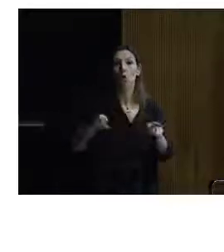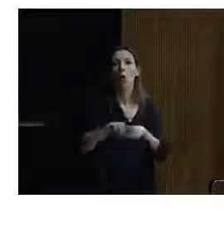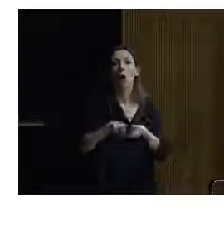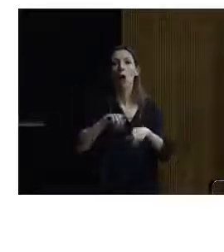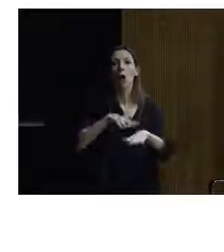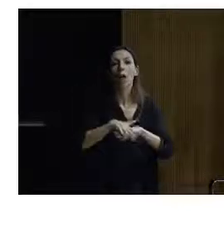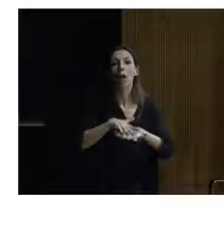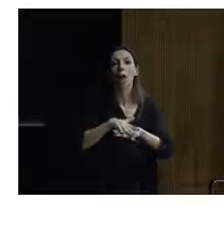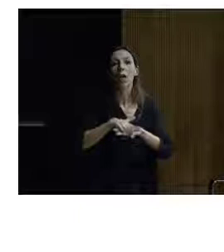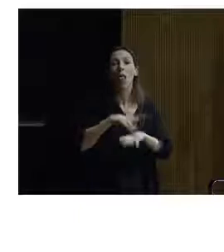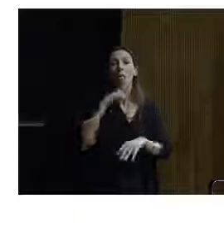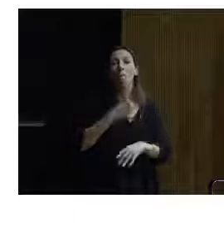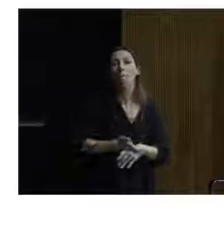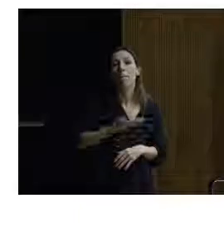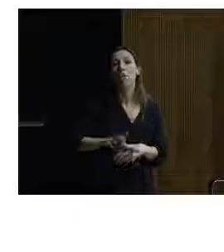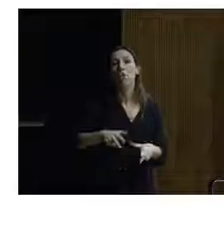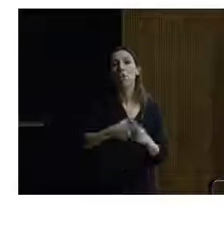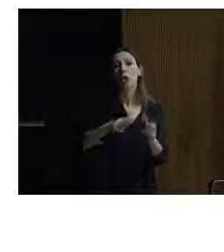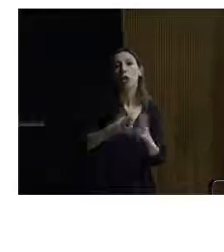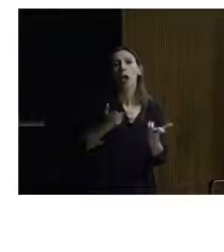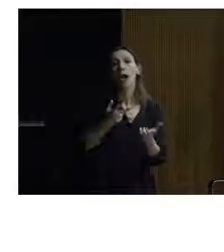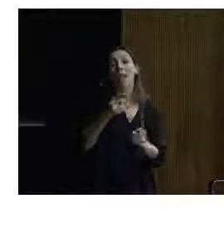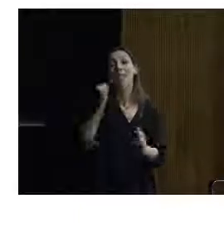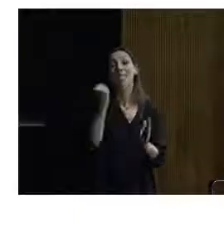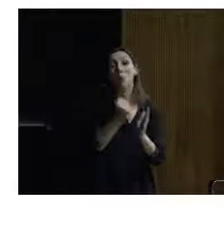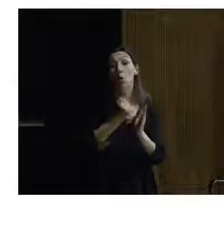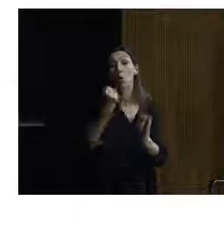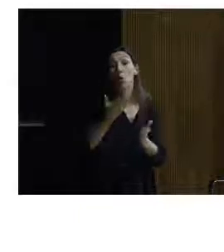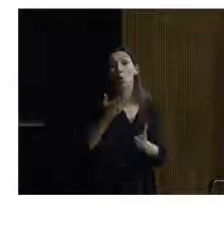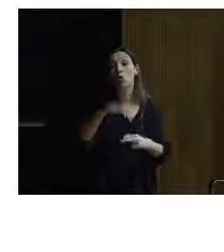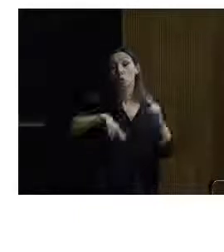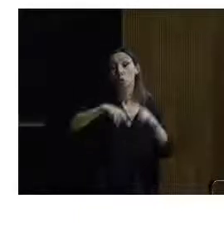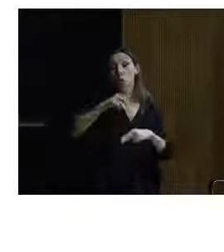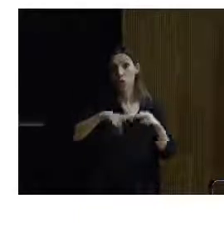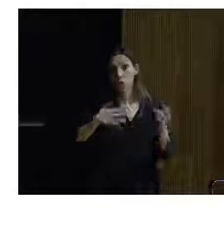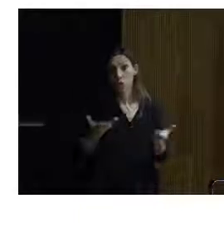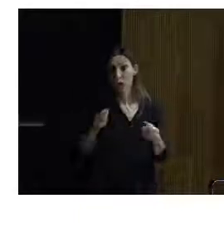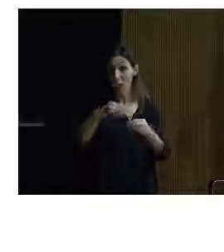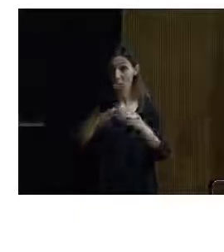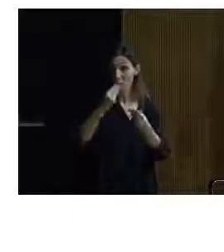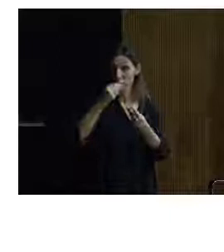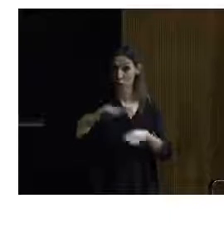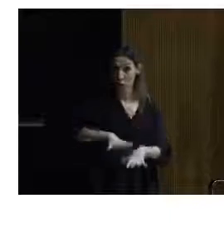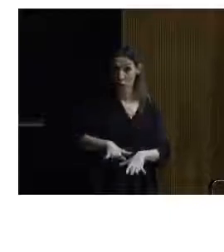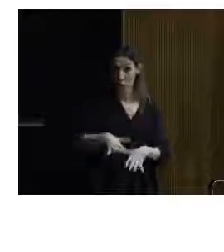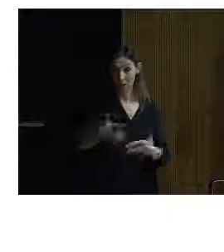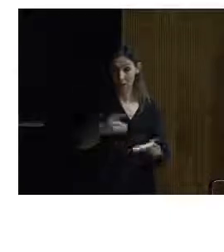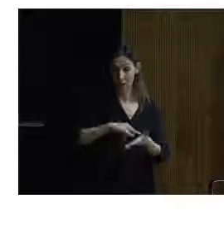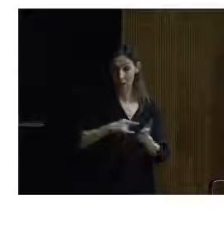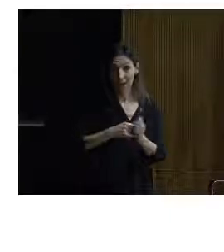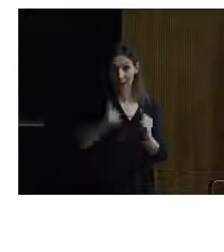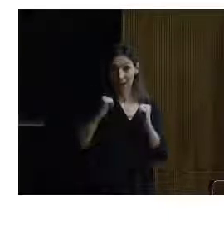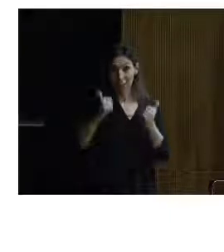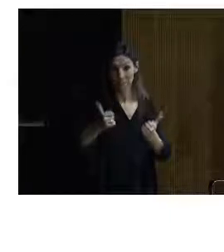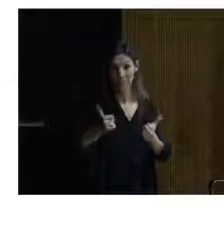es un valor social, simbólico, constructivo, que forma parte del espacio. Como decía un profesor mío, la arquitectura empieza por el piso.